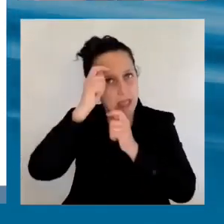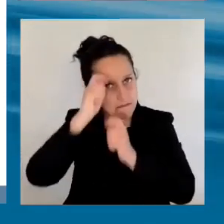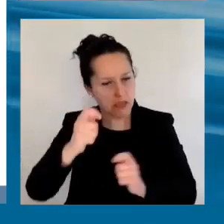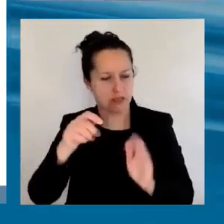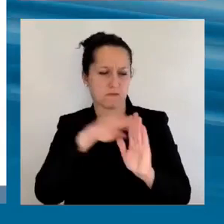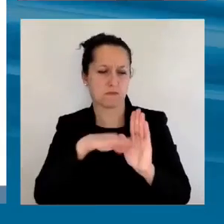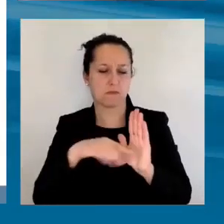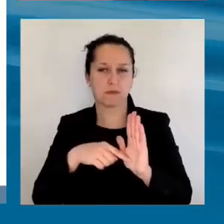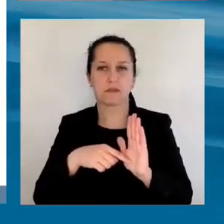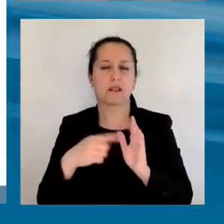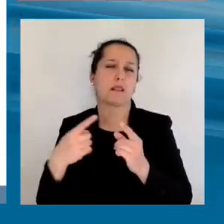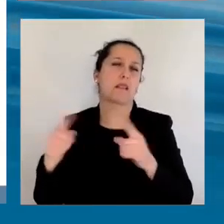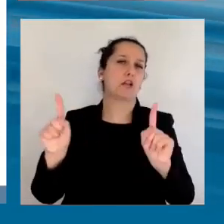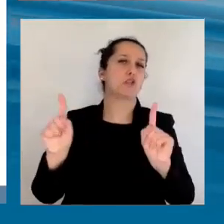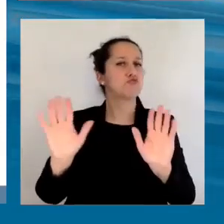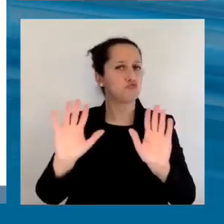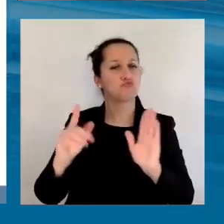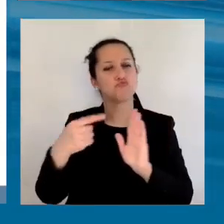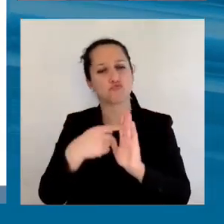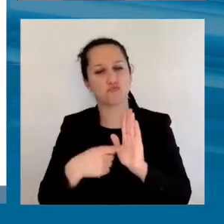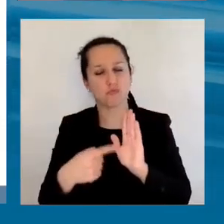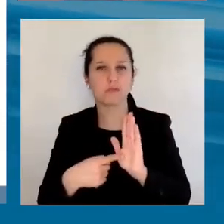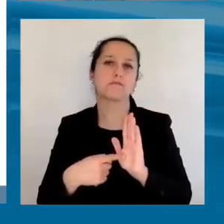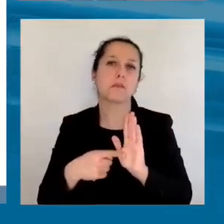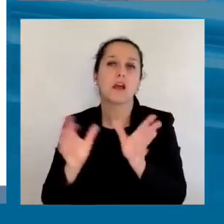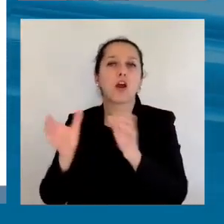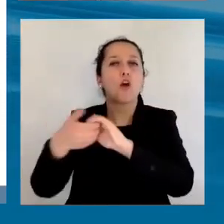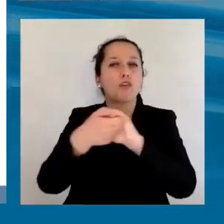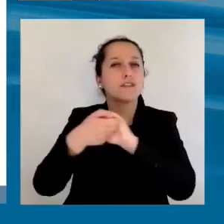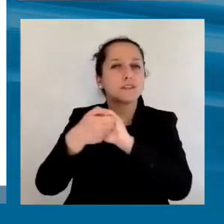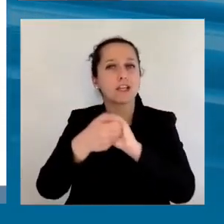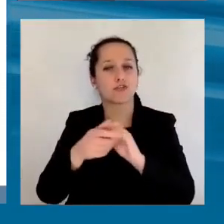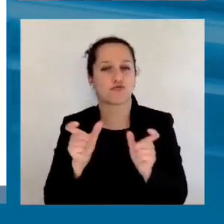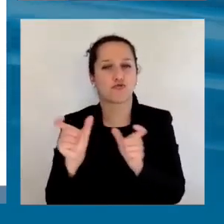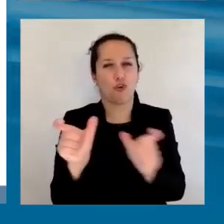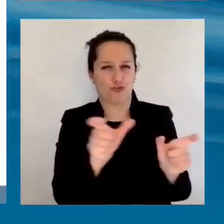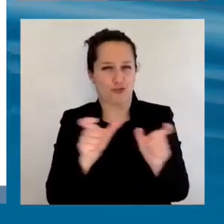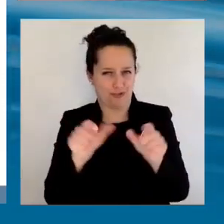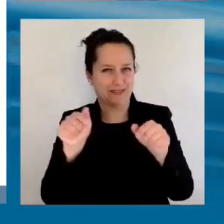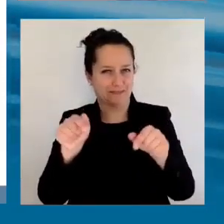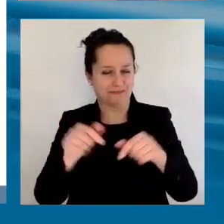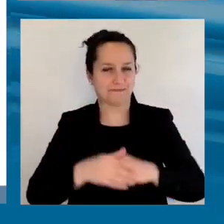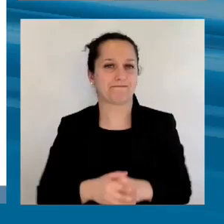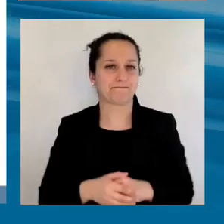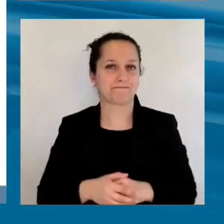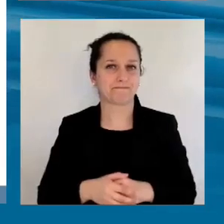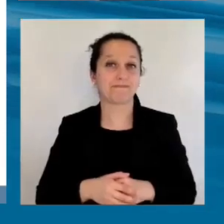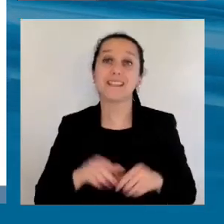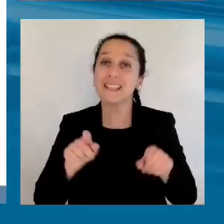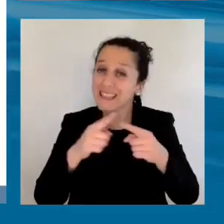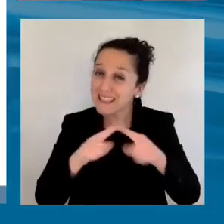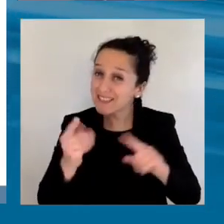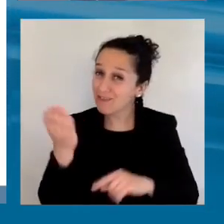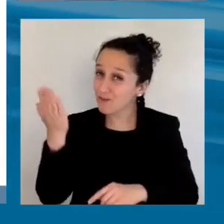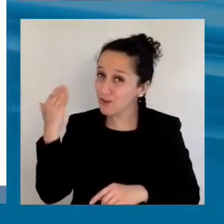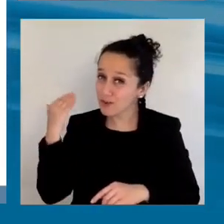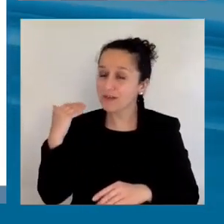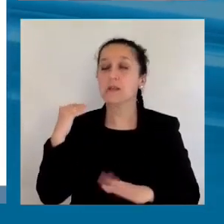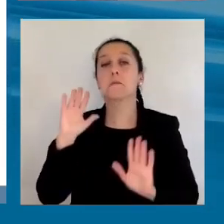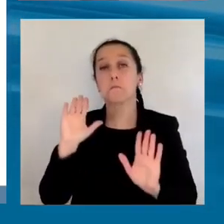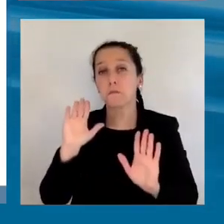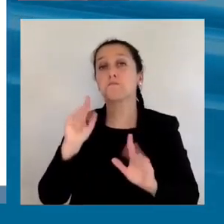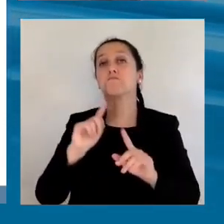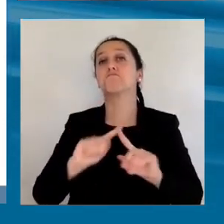de solución de controversias en la OMC, etc. Ese era el escenario anterior. A través de los años hemos ido cambiando